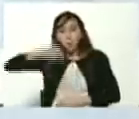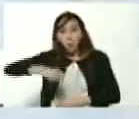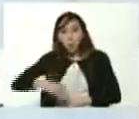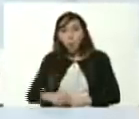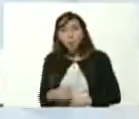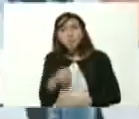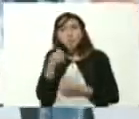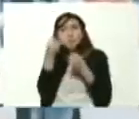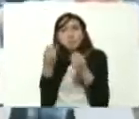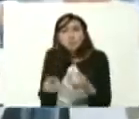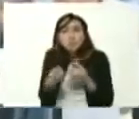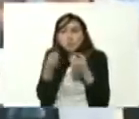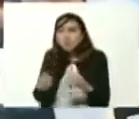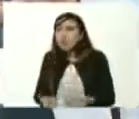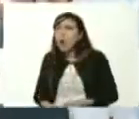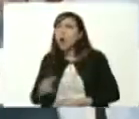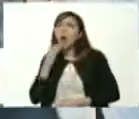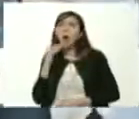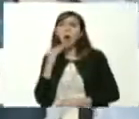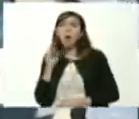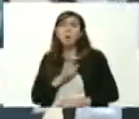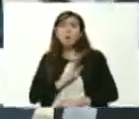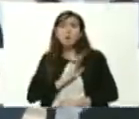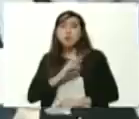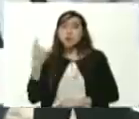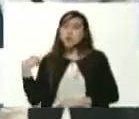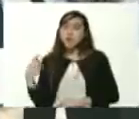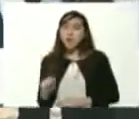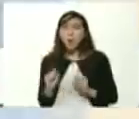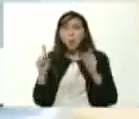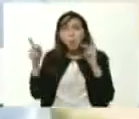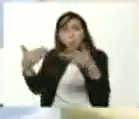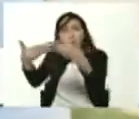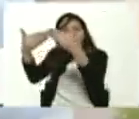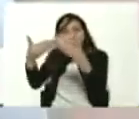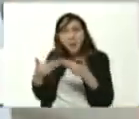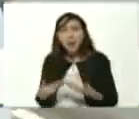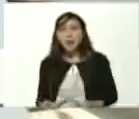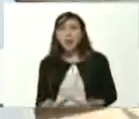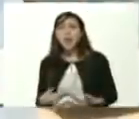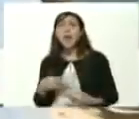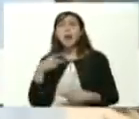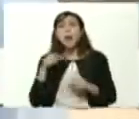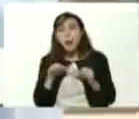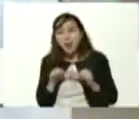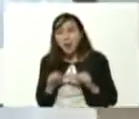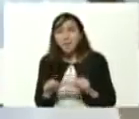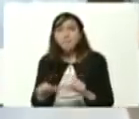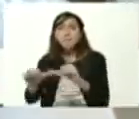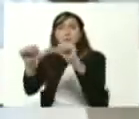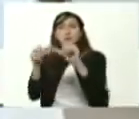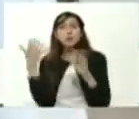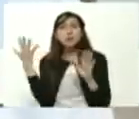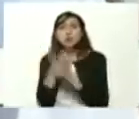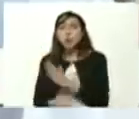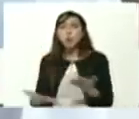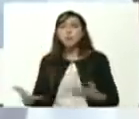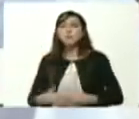compartir cada una de las experiencias que han dado la oportunidad de la prosecución antes